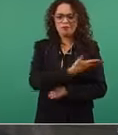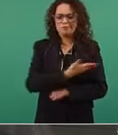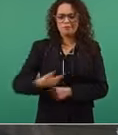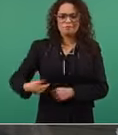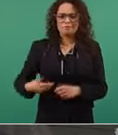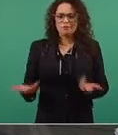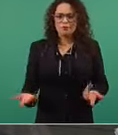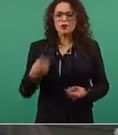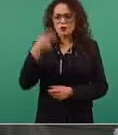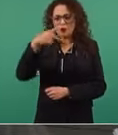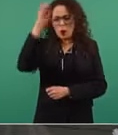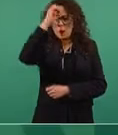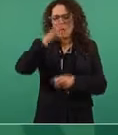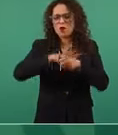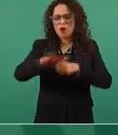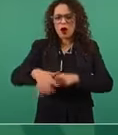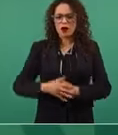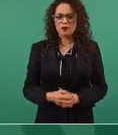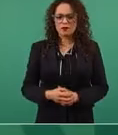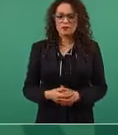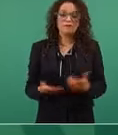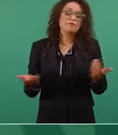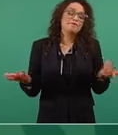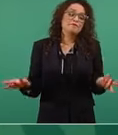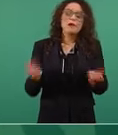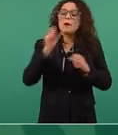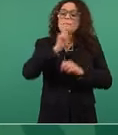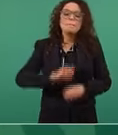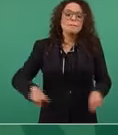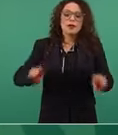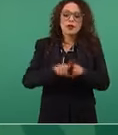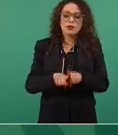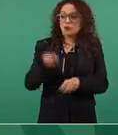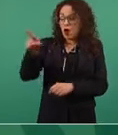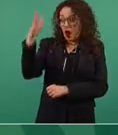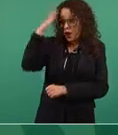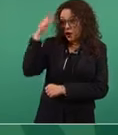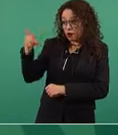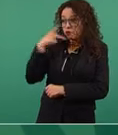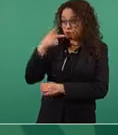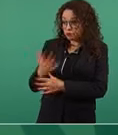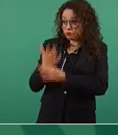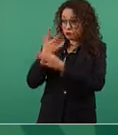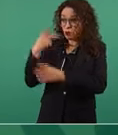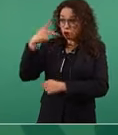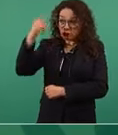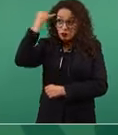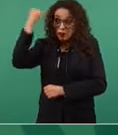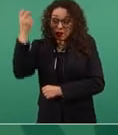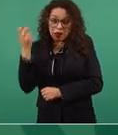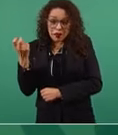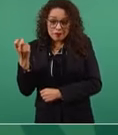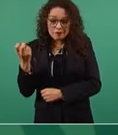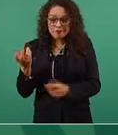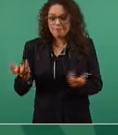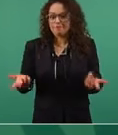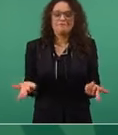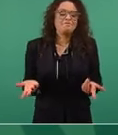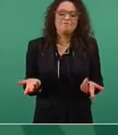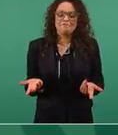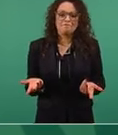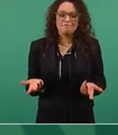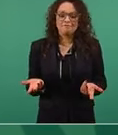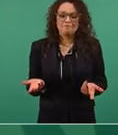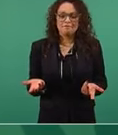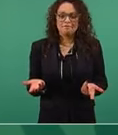lo mismo. Bueno, si esos son los ideólogos de esos líderes, pues ellos